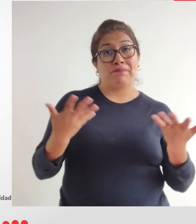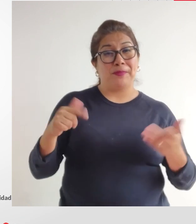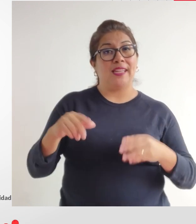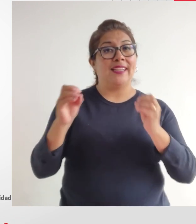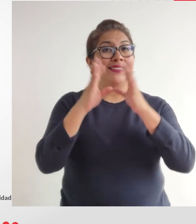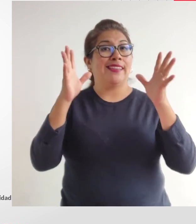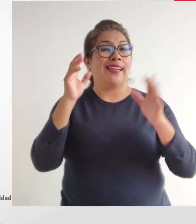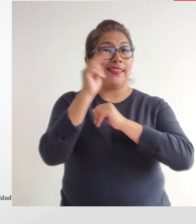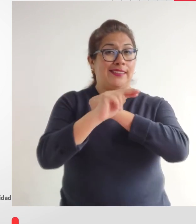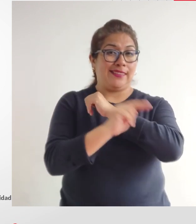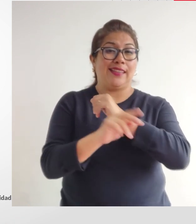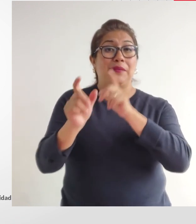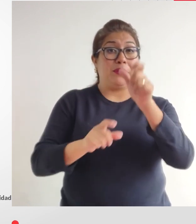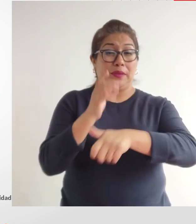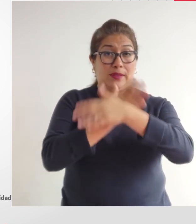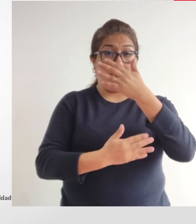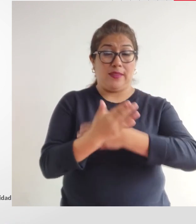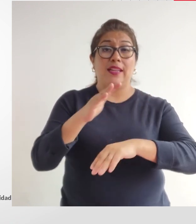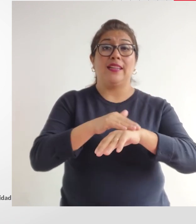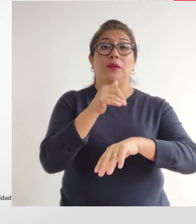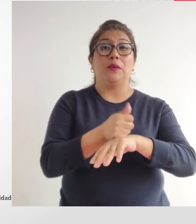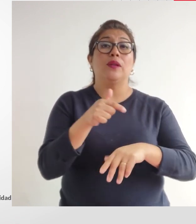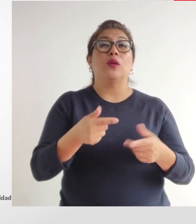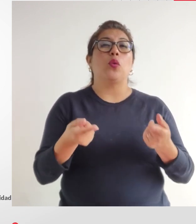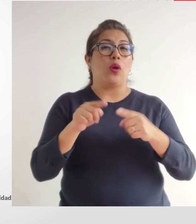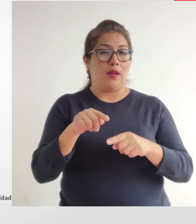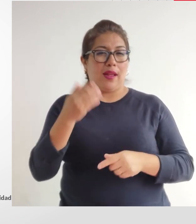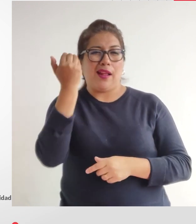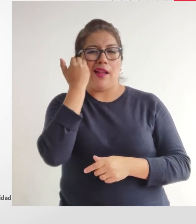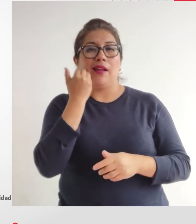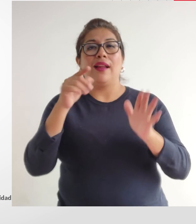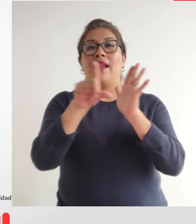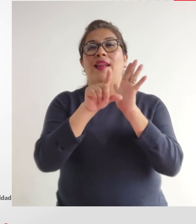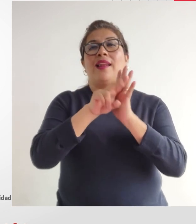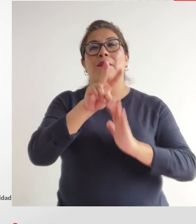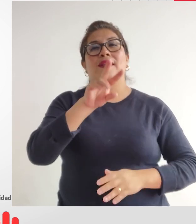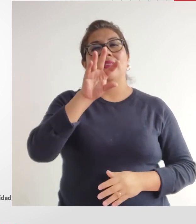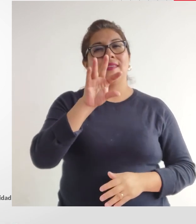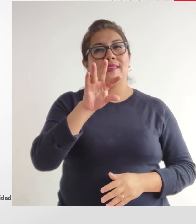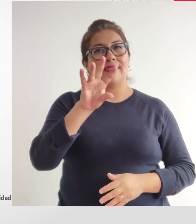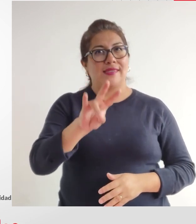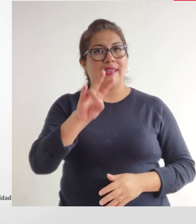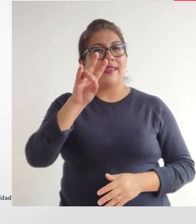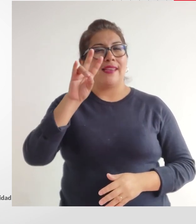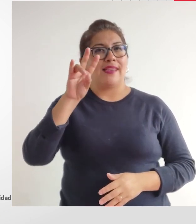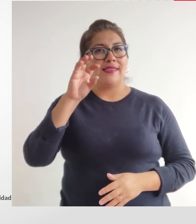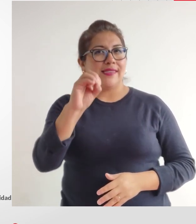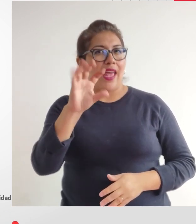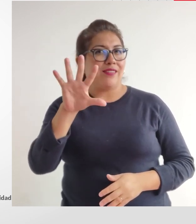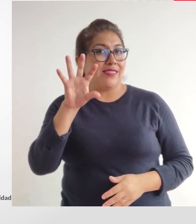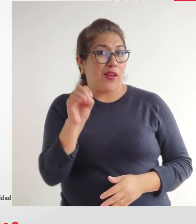de la Persona con Discapacidad fue establecido en la antigua ley, la 27.050,